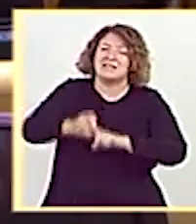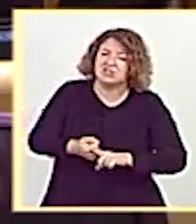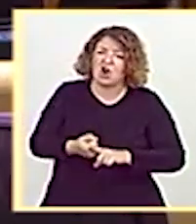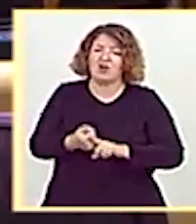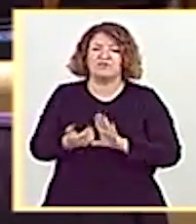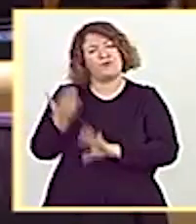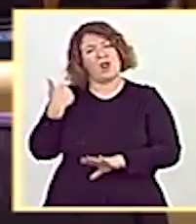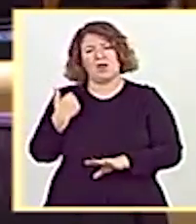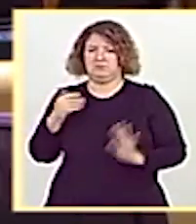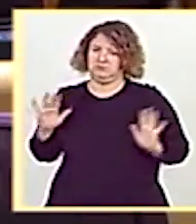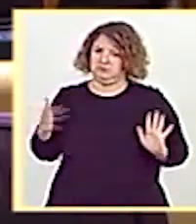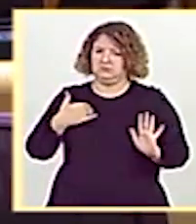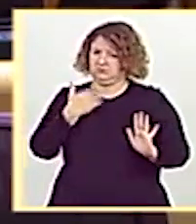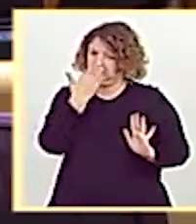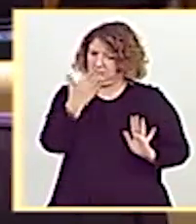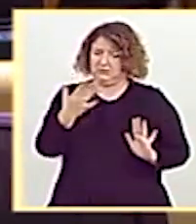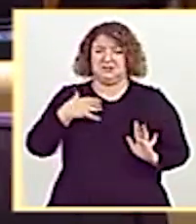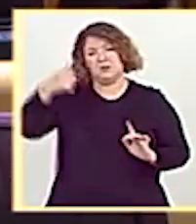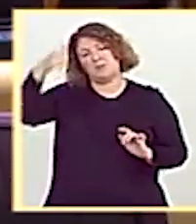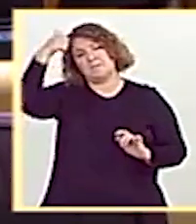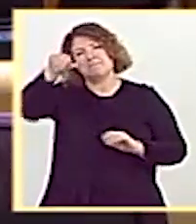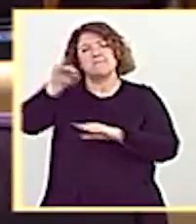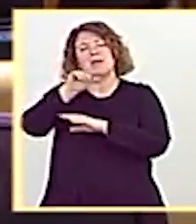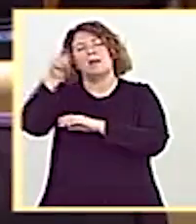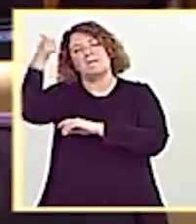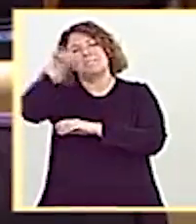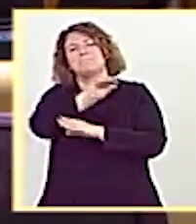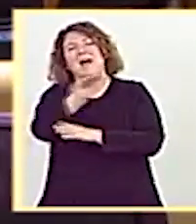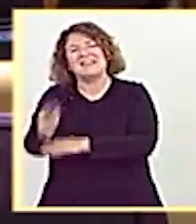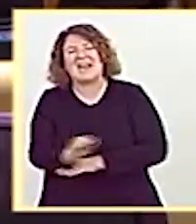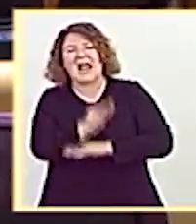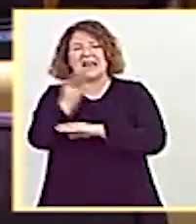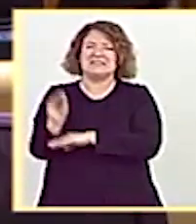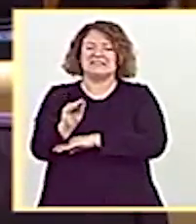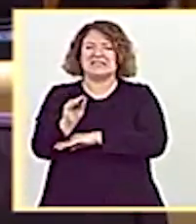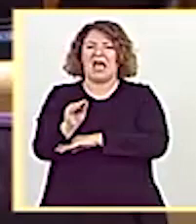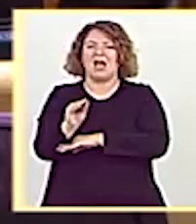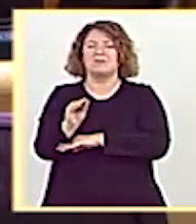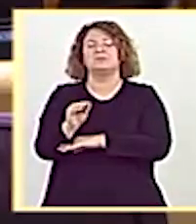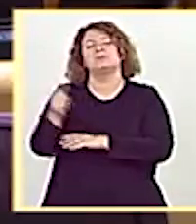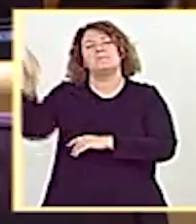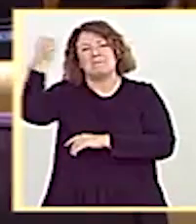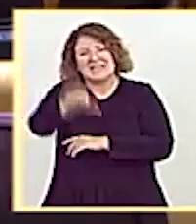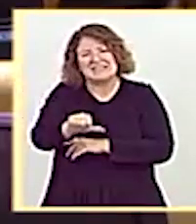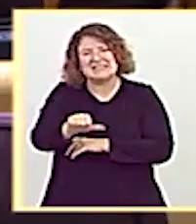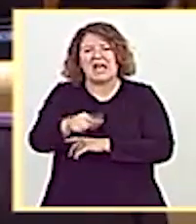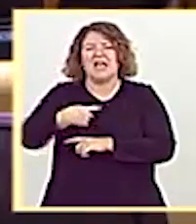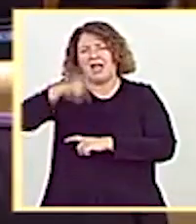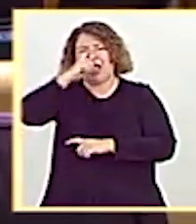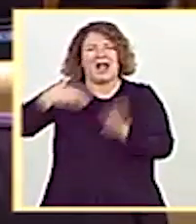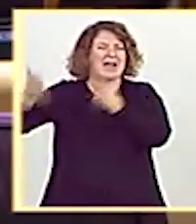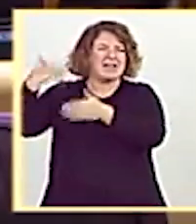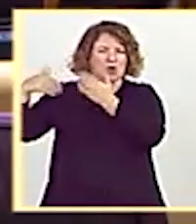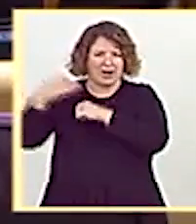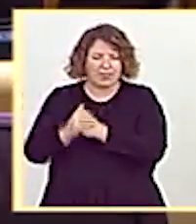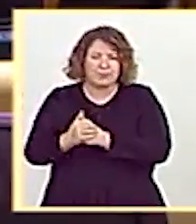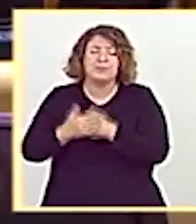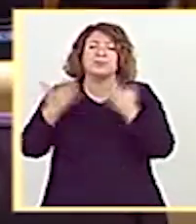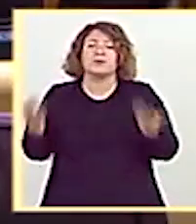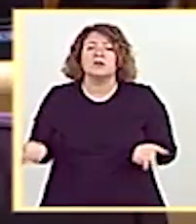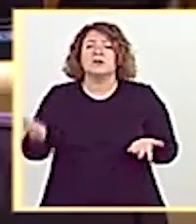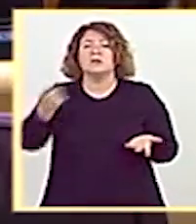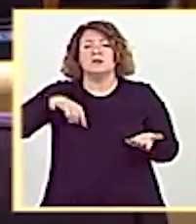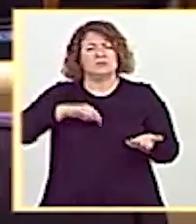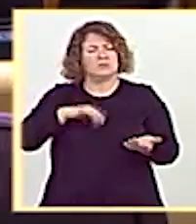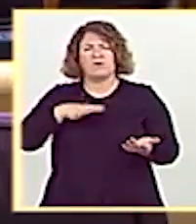pues ¿qué quiere que le diga? A me parece que es paternalista, machista y retrorado. Así que le pido, por favor, como ministra de Igualdad, que condene estas